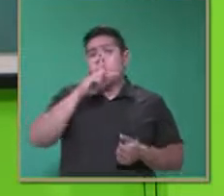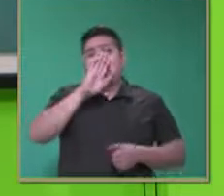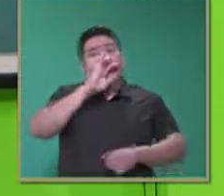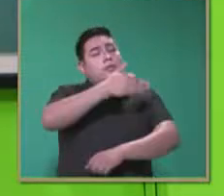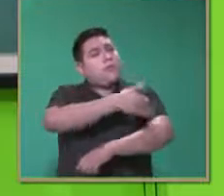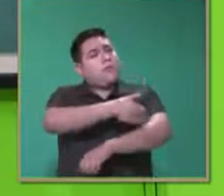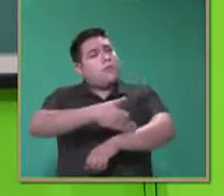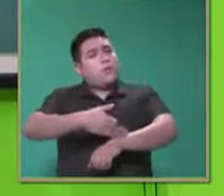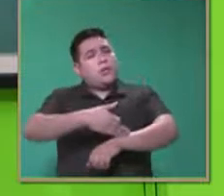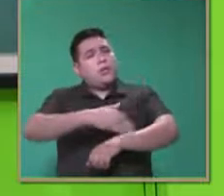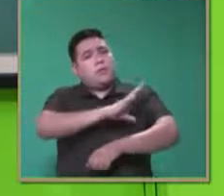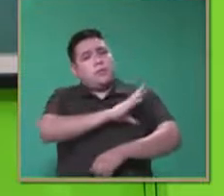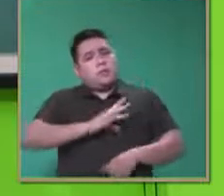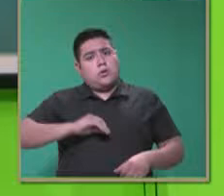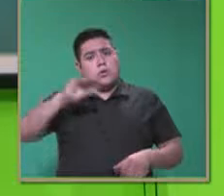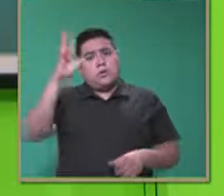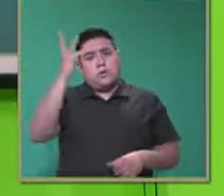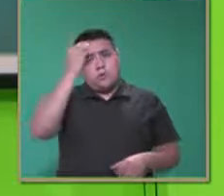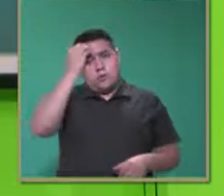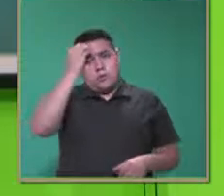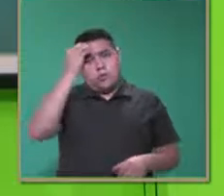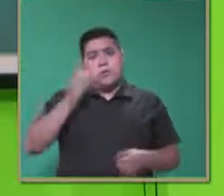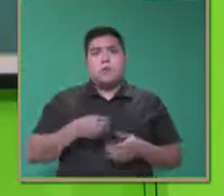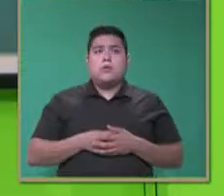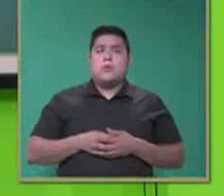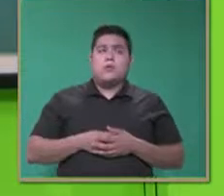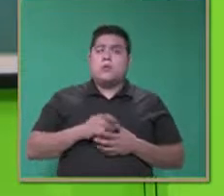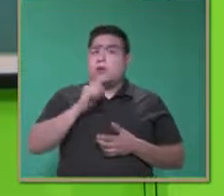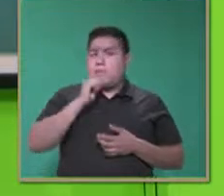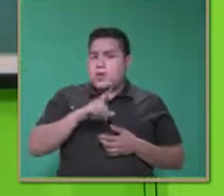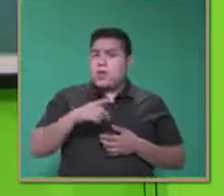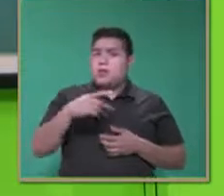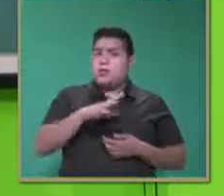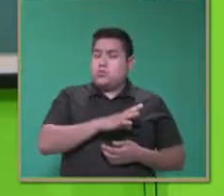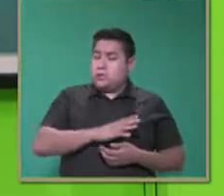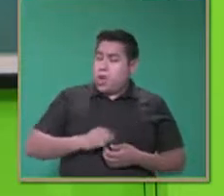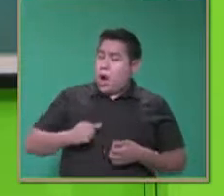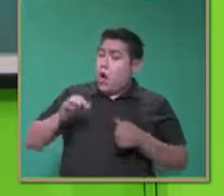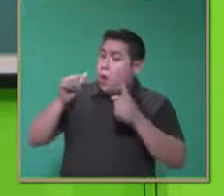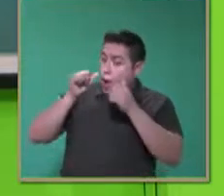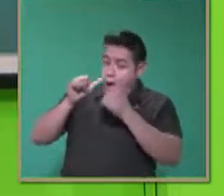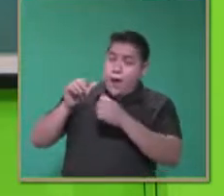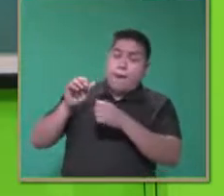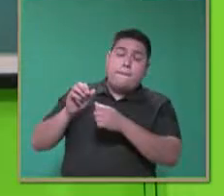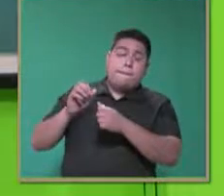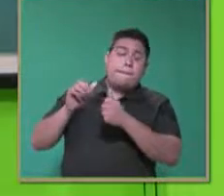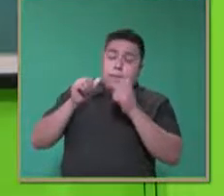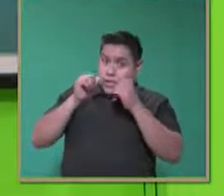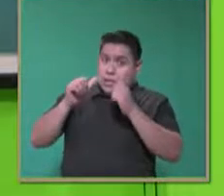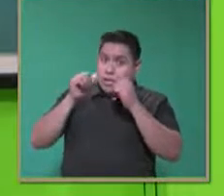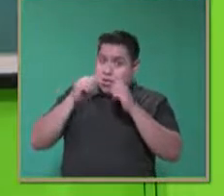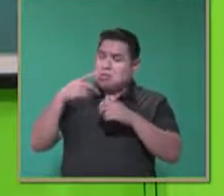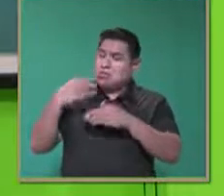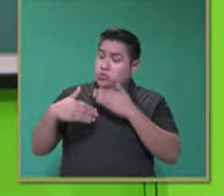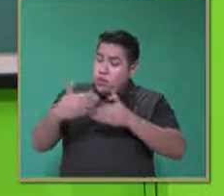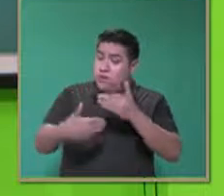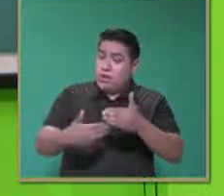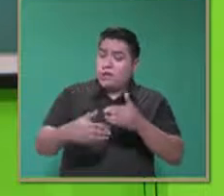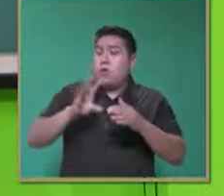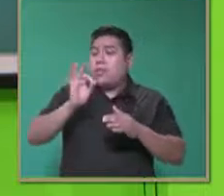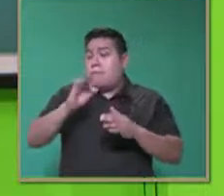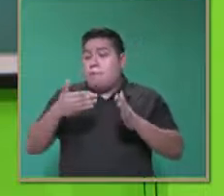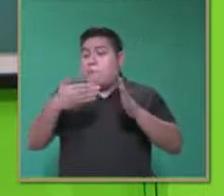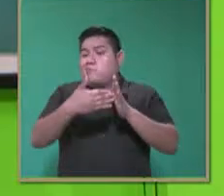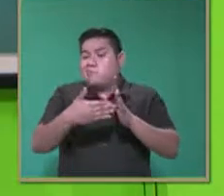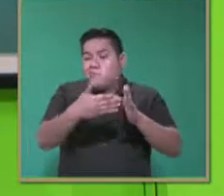de un hijo con, de un alumno con TEA va a estar al pendiente de ahí de todos esos logros o esas barreras